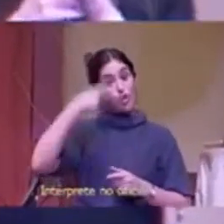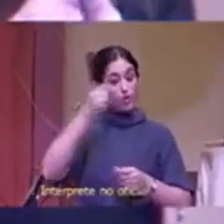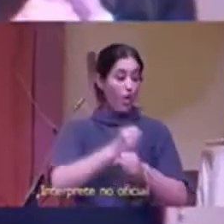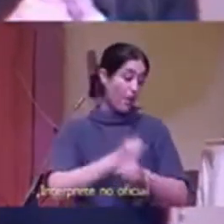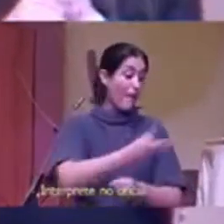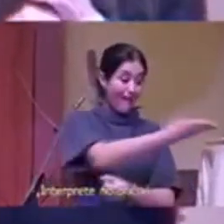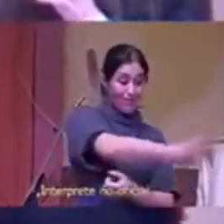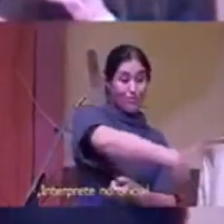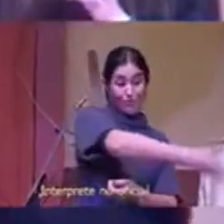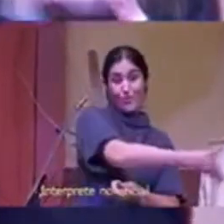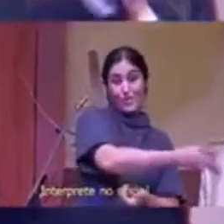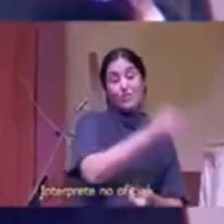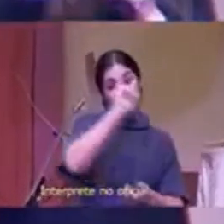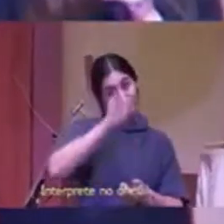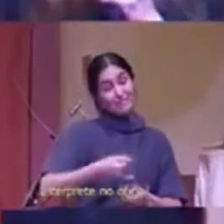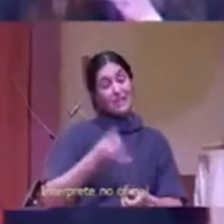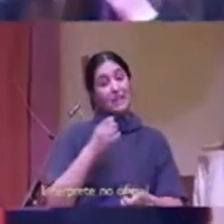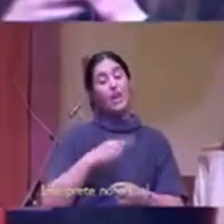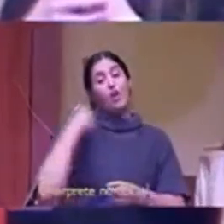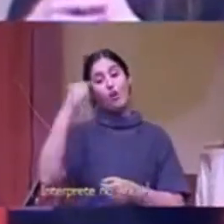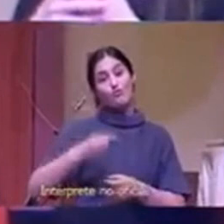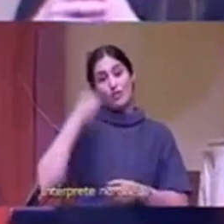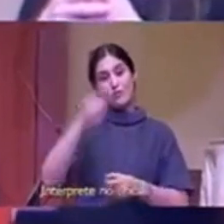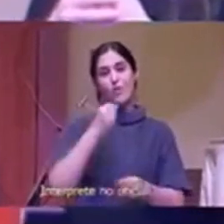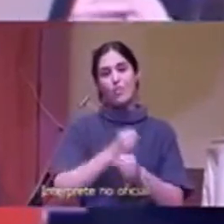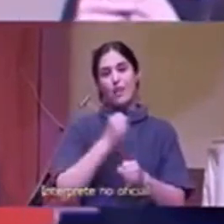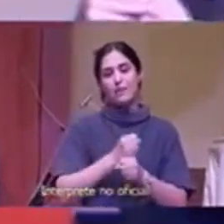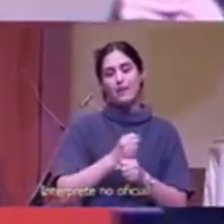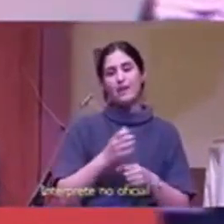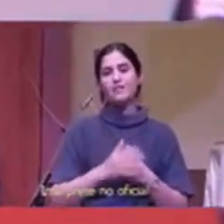pero gente como ustedes